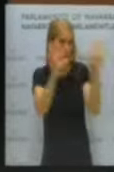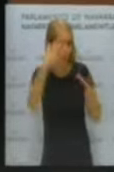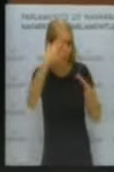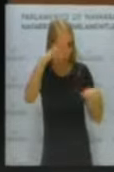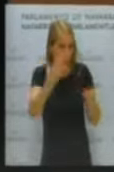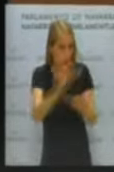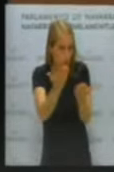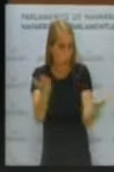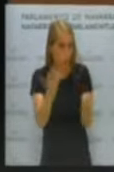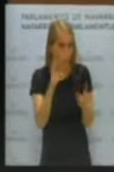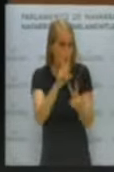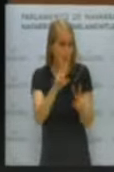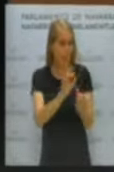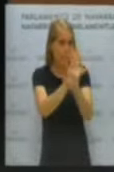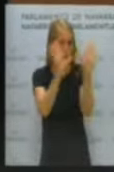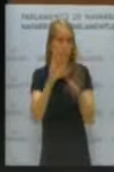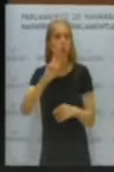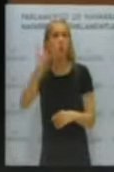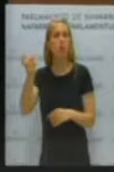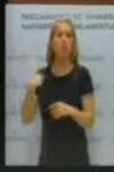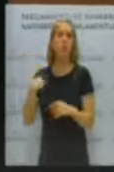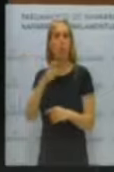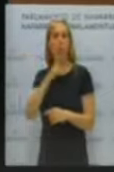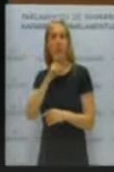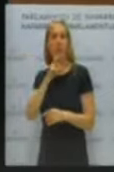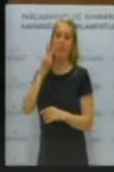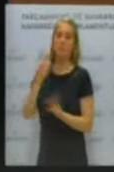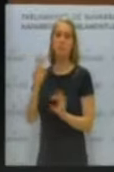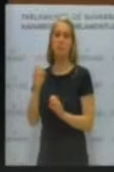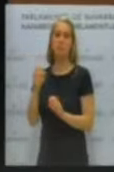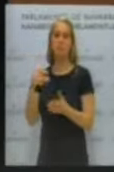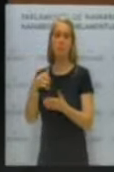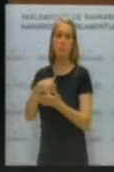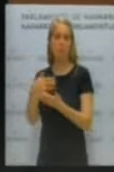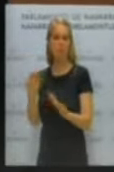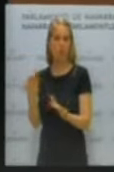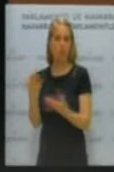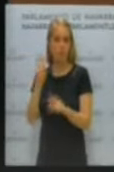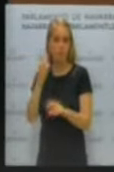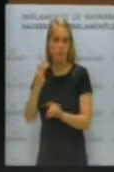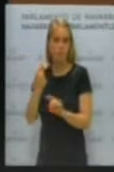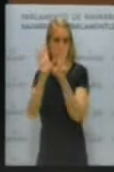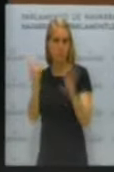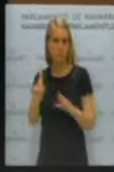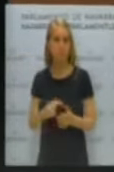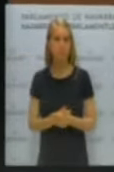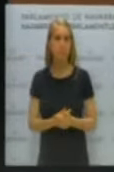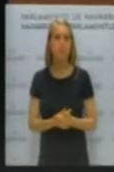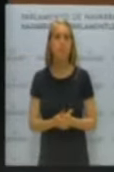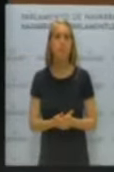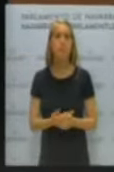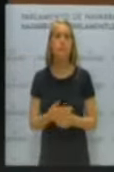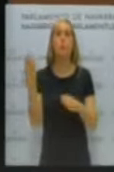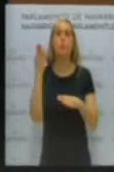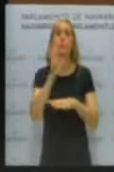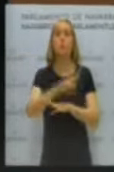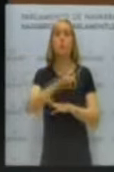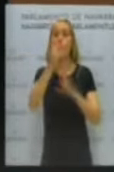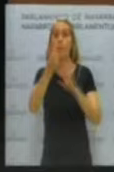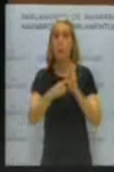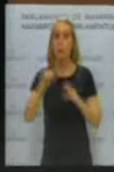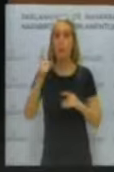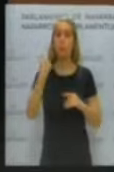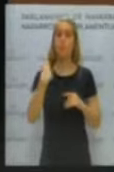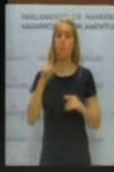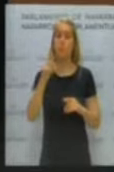pero en otros son más vidriosas, como todo. En la anterior intervención, en esta proposición de ley, cuando vino por primera vez a